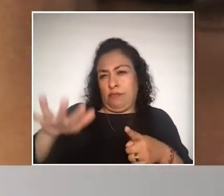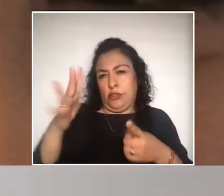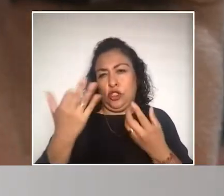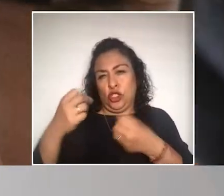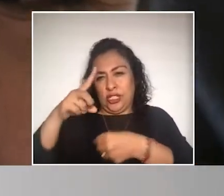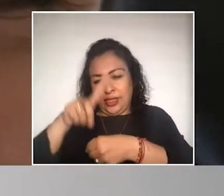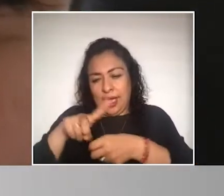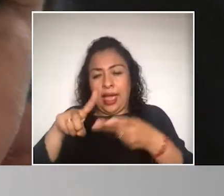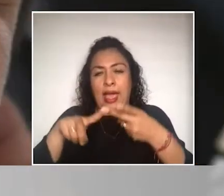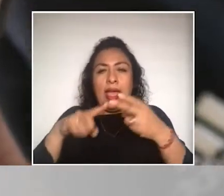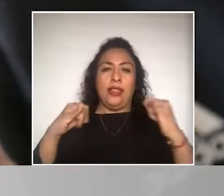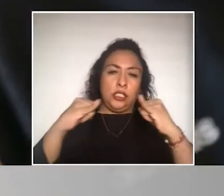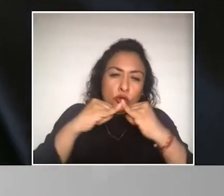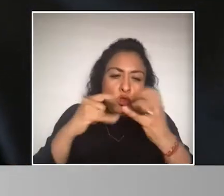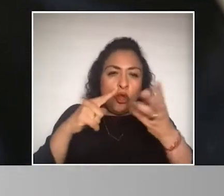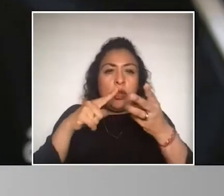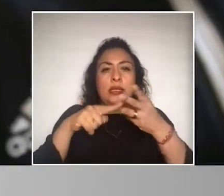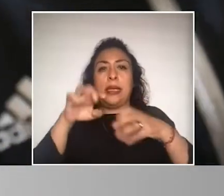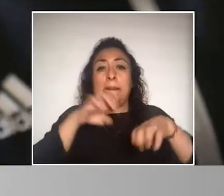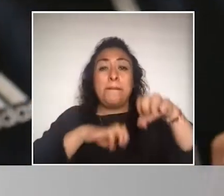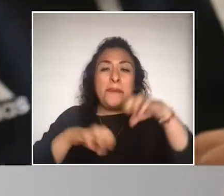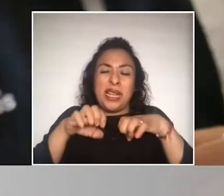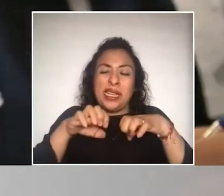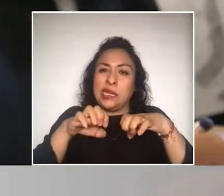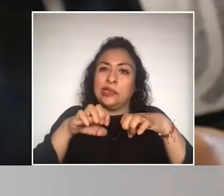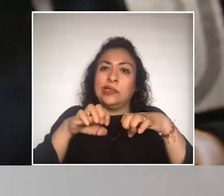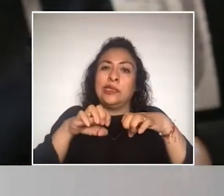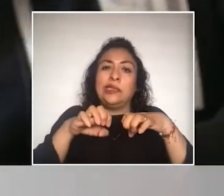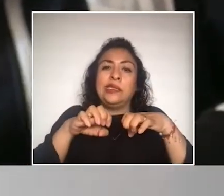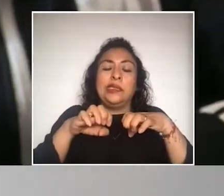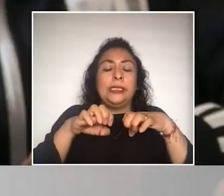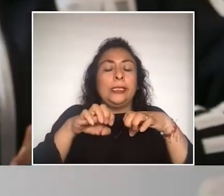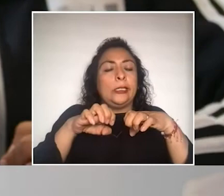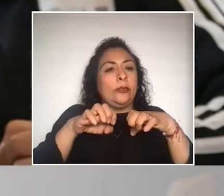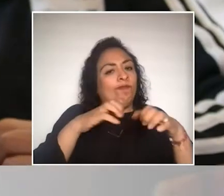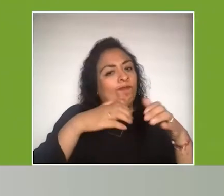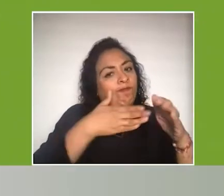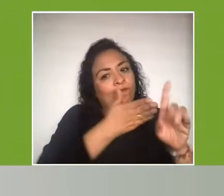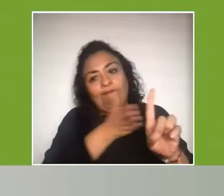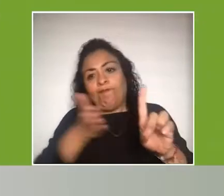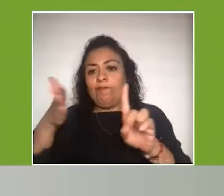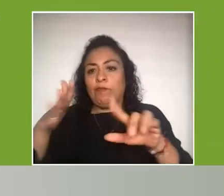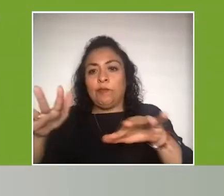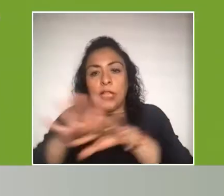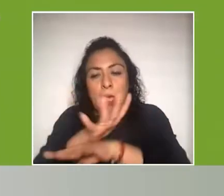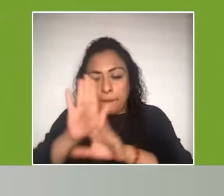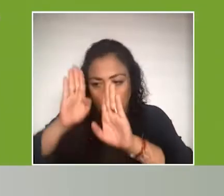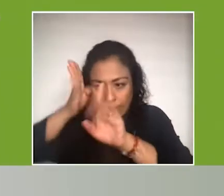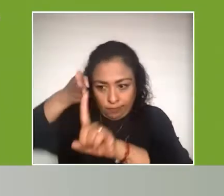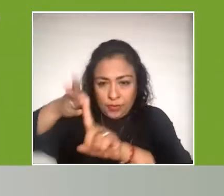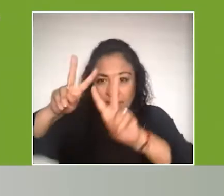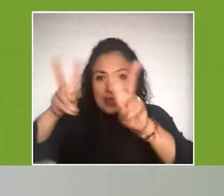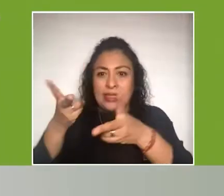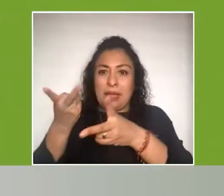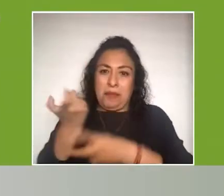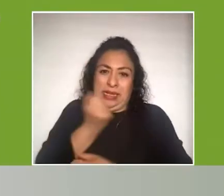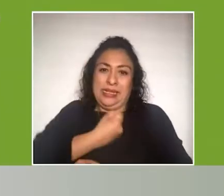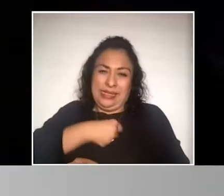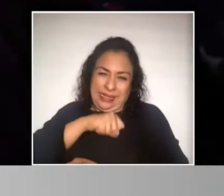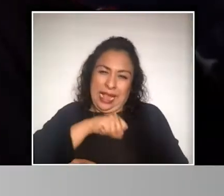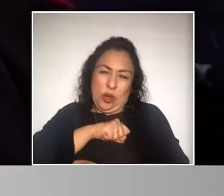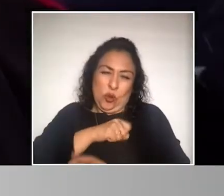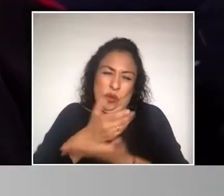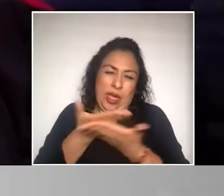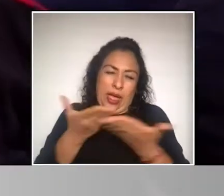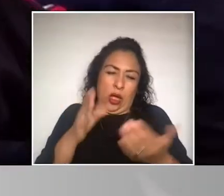instituciones, las empresas, mucho se ha canalizado también al tema de la salud por el tema del COVID. Entonces, las